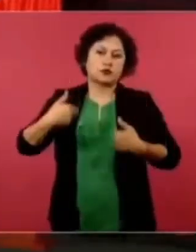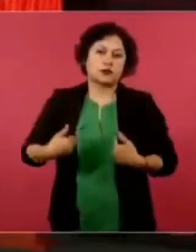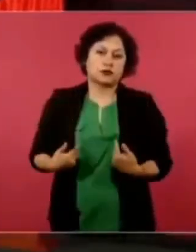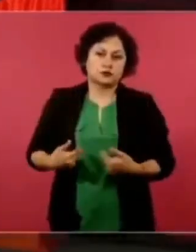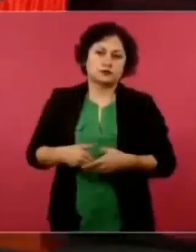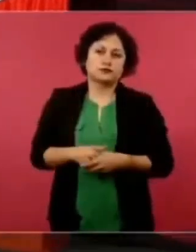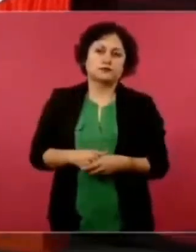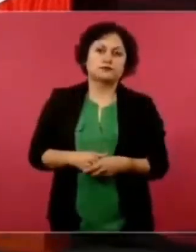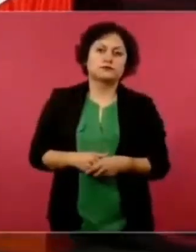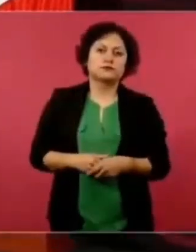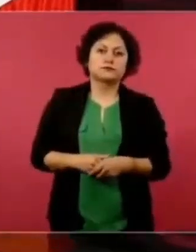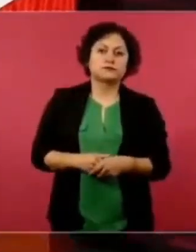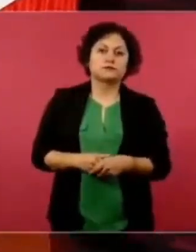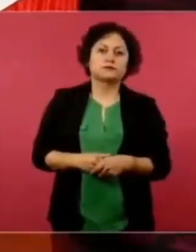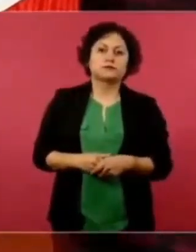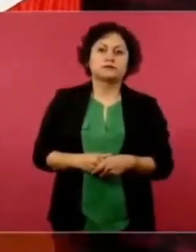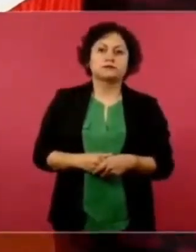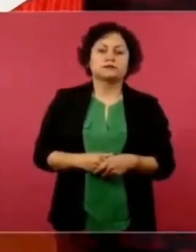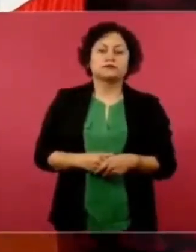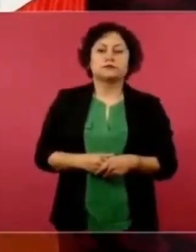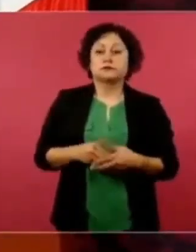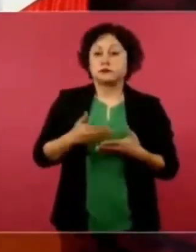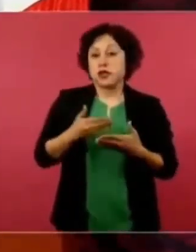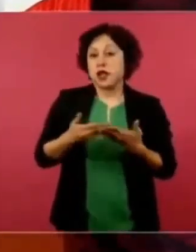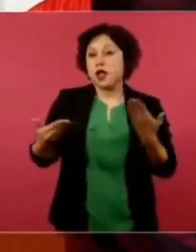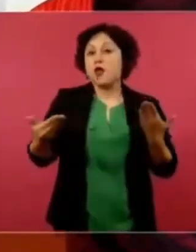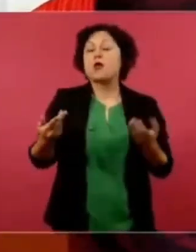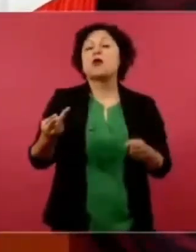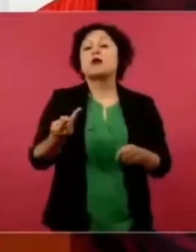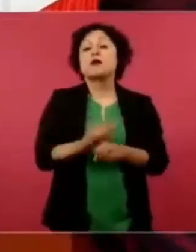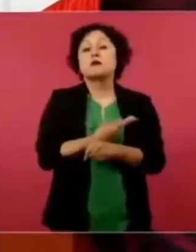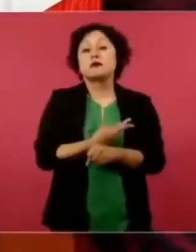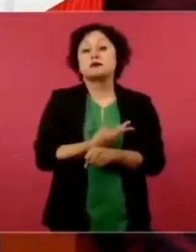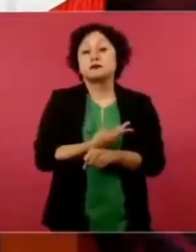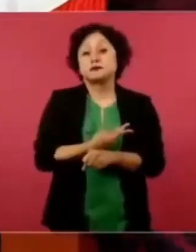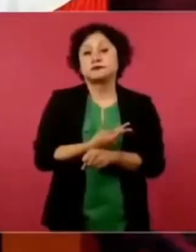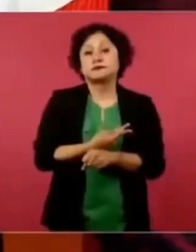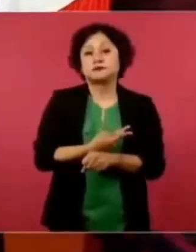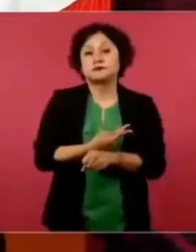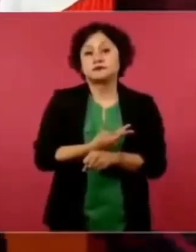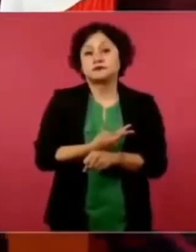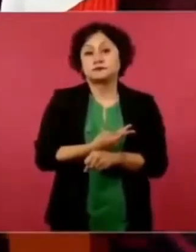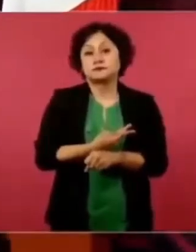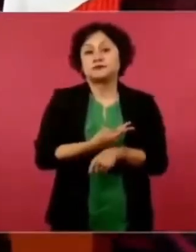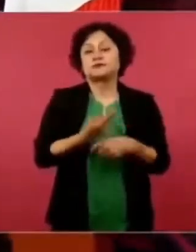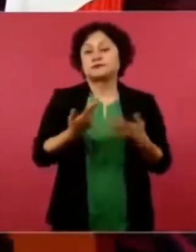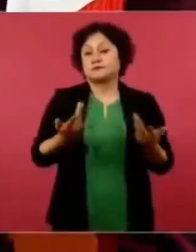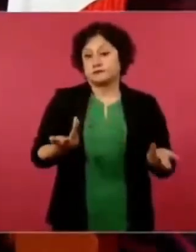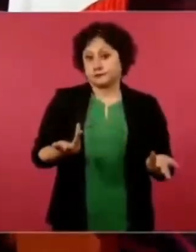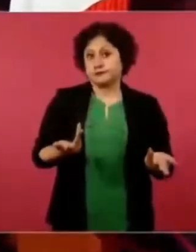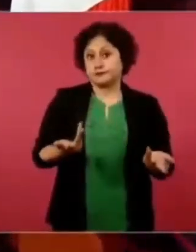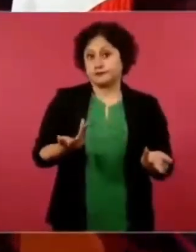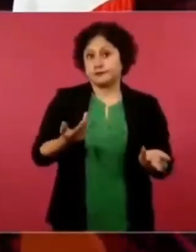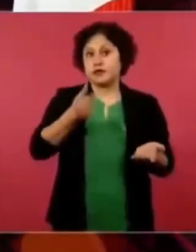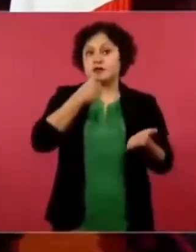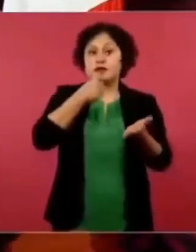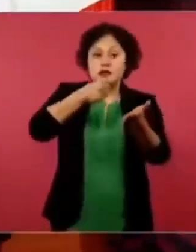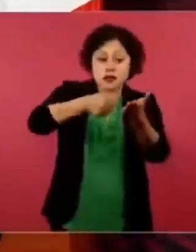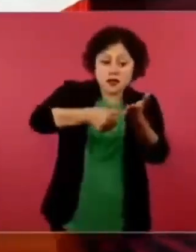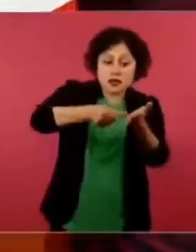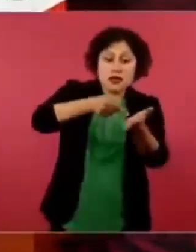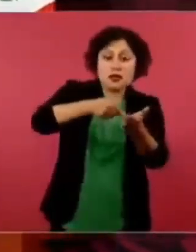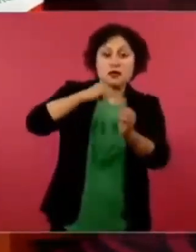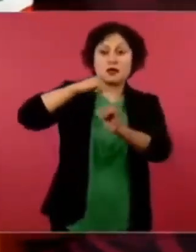Ahora los boletines de la Comisión de Derechos Humanos, y además los estoy planteando